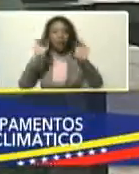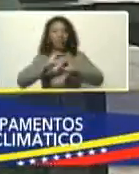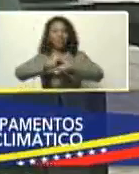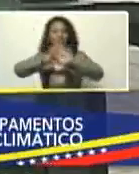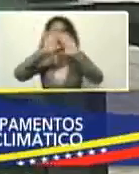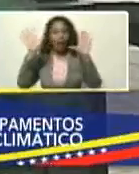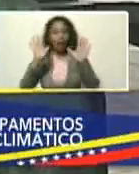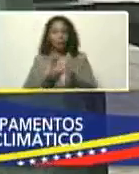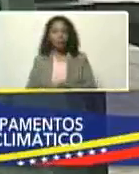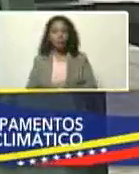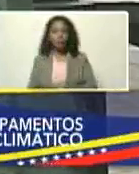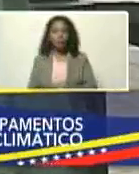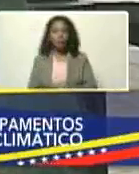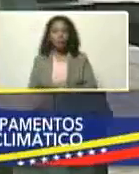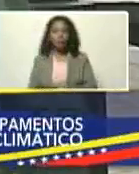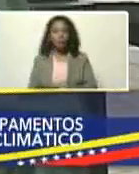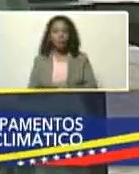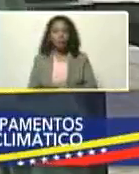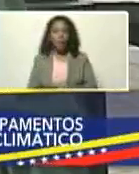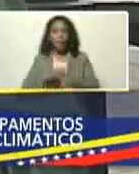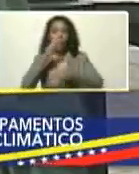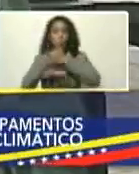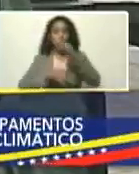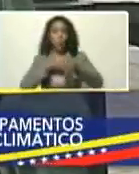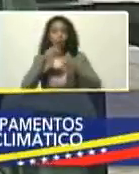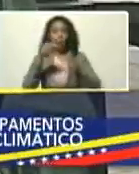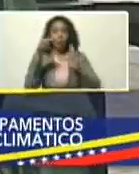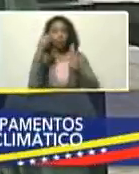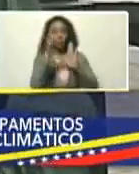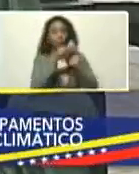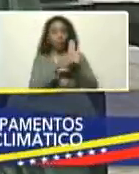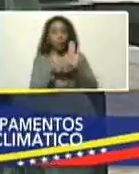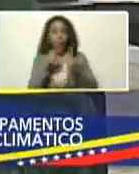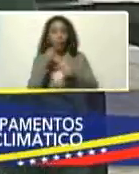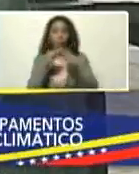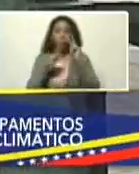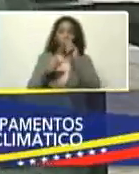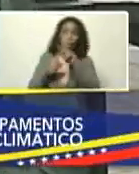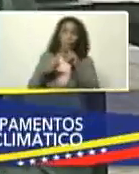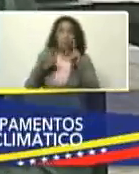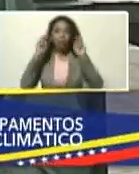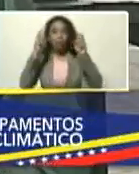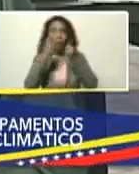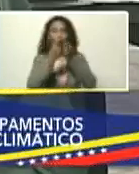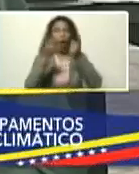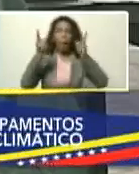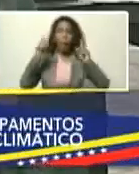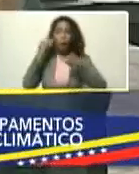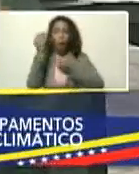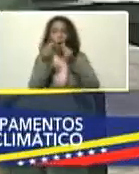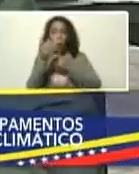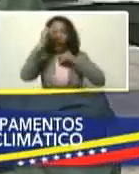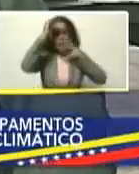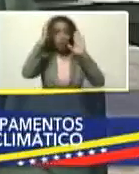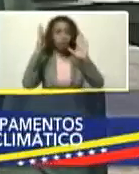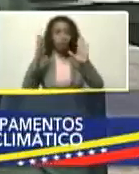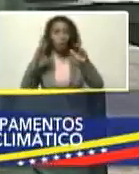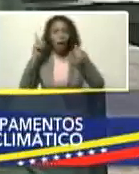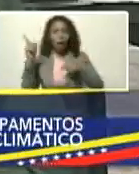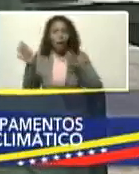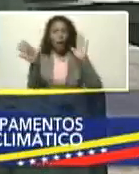claras, directrices, de cómo nosotros, vemos este tema, climático, de cómo lo estamos, atendiendo, es un precepto,